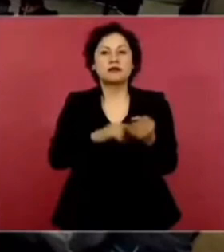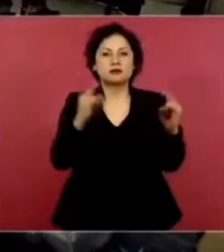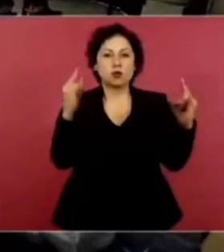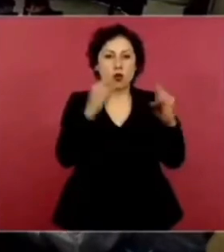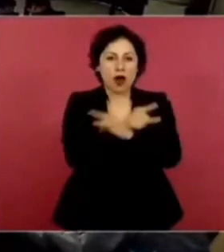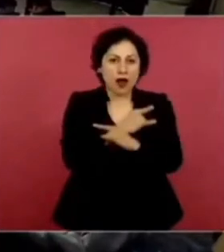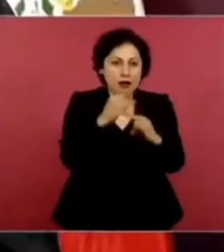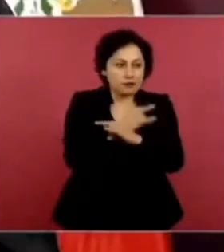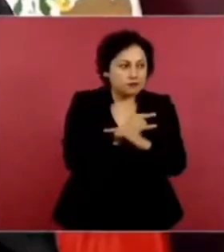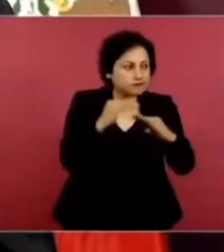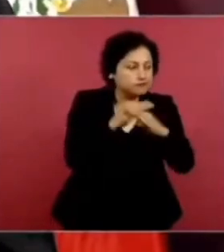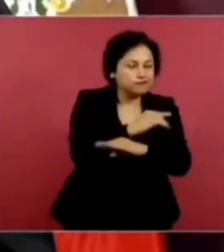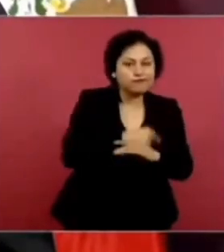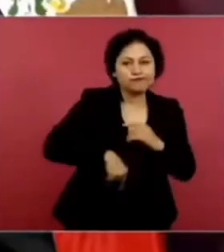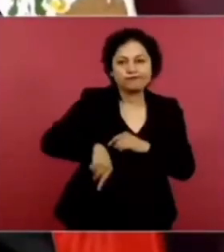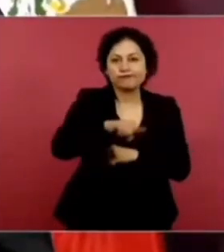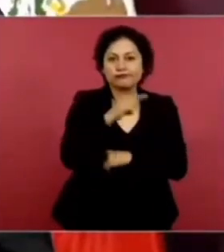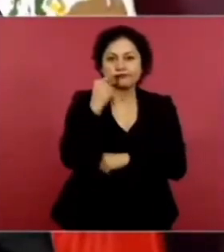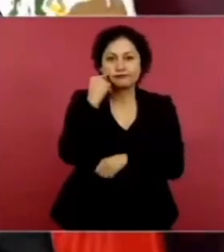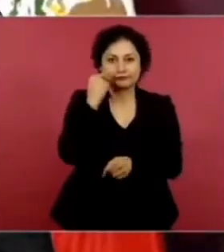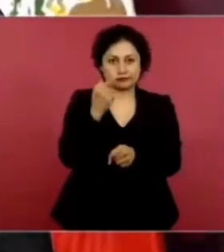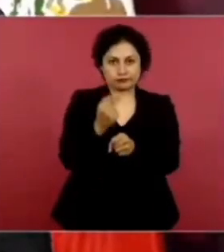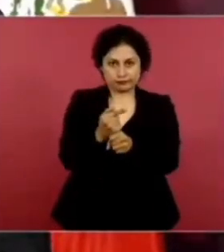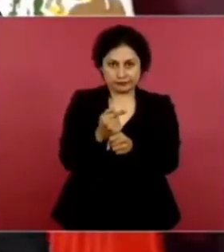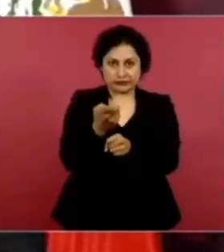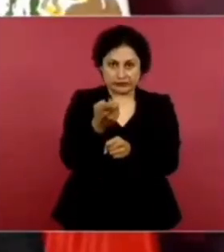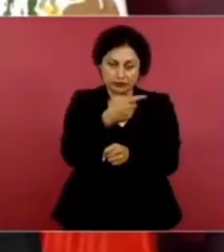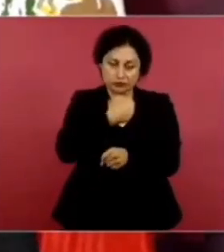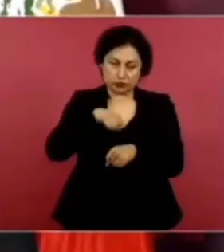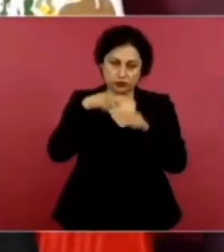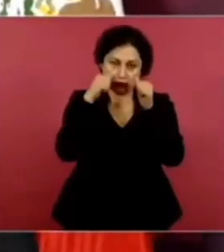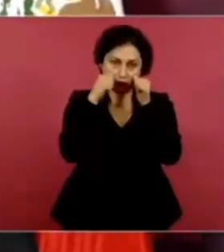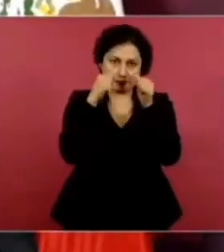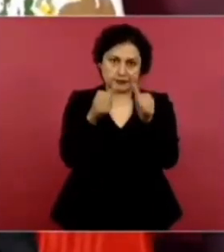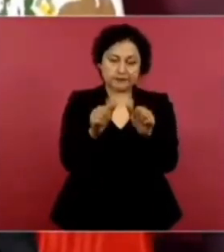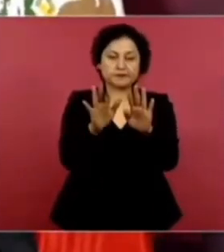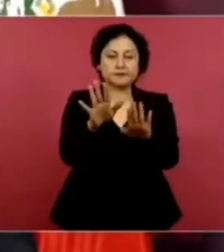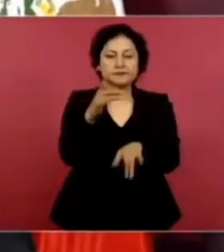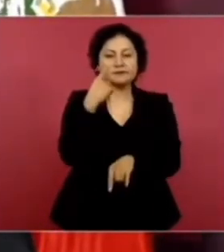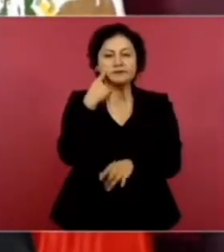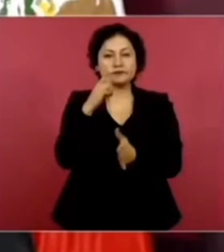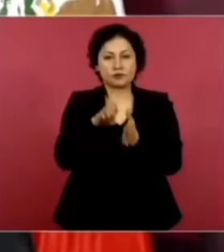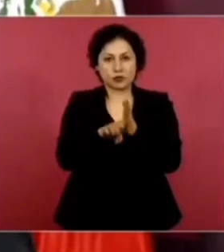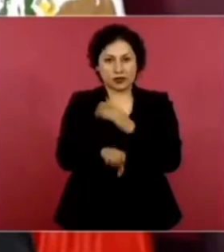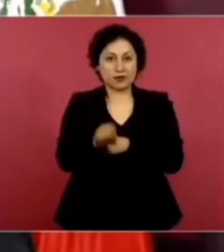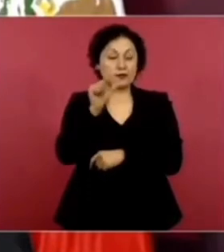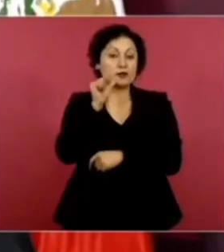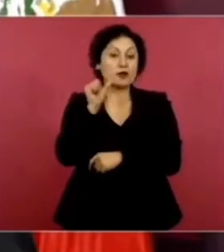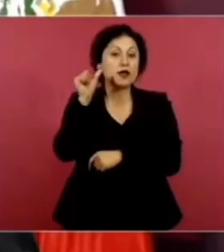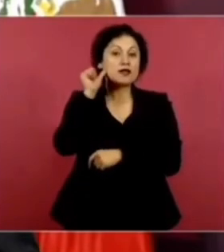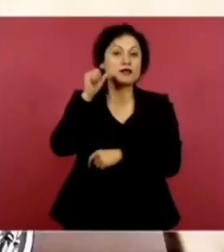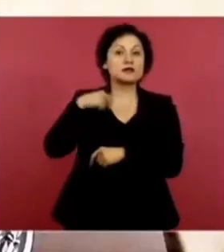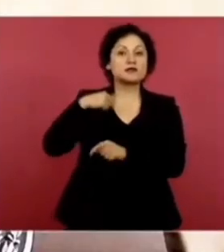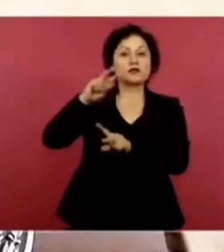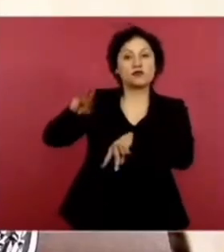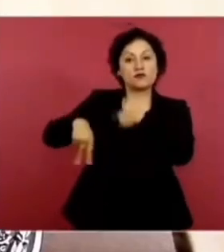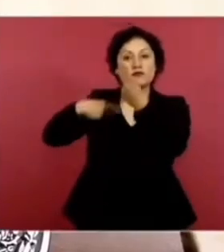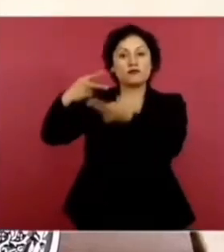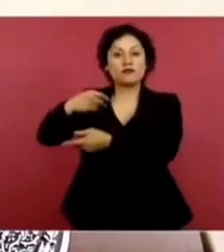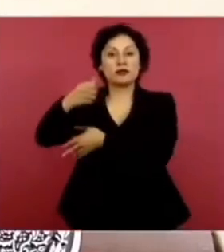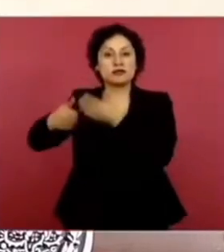Ayer, por ejemplo, fui hasta Ciudad de Hidalgo. ¿Por qué no pones